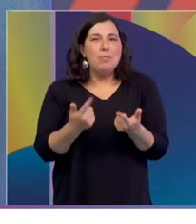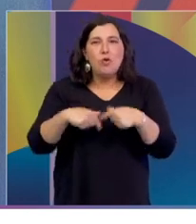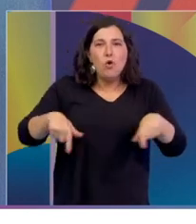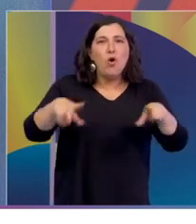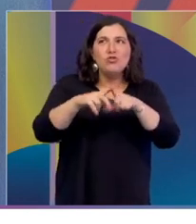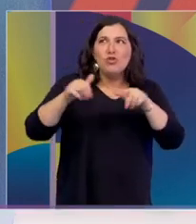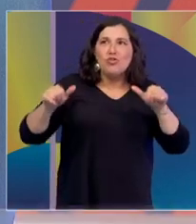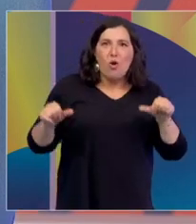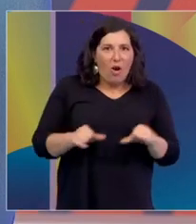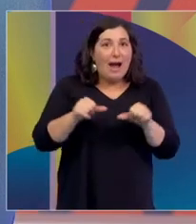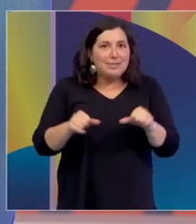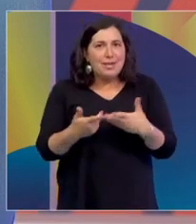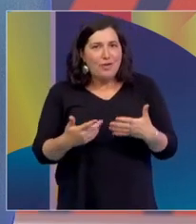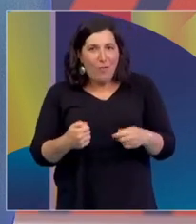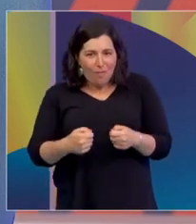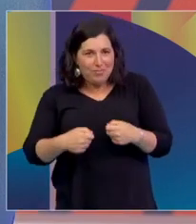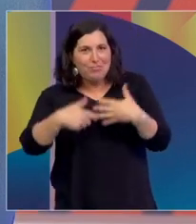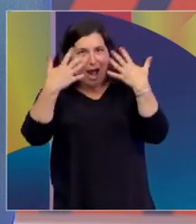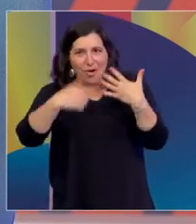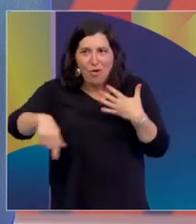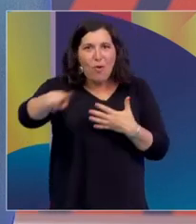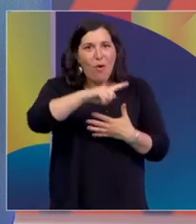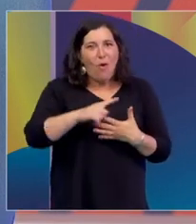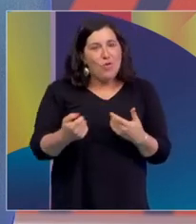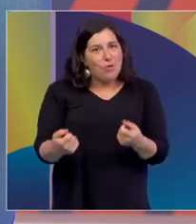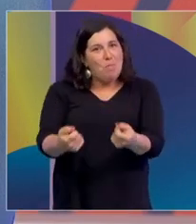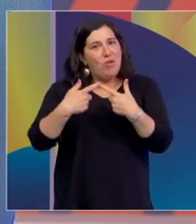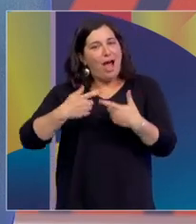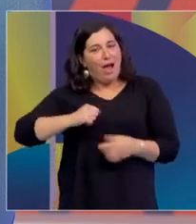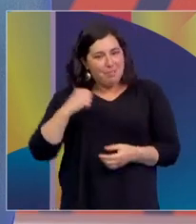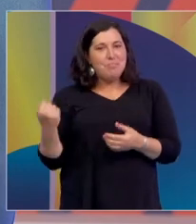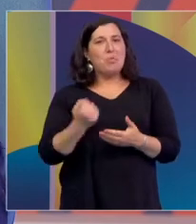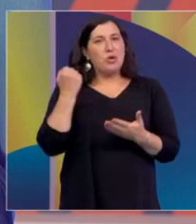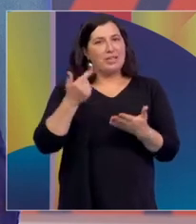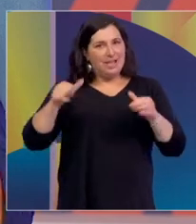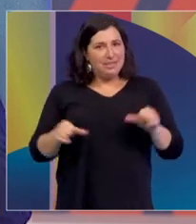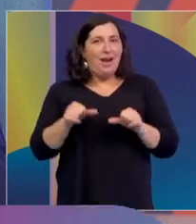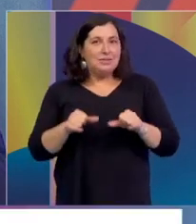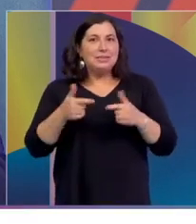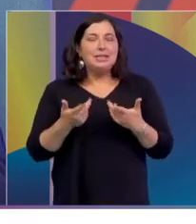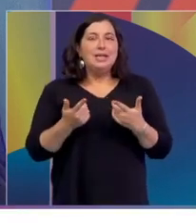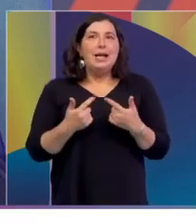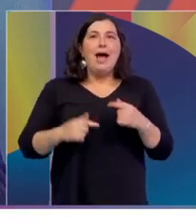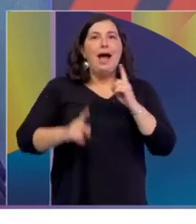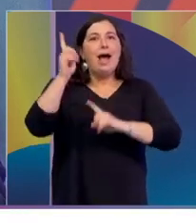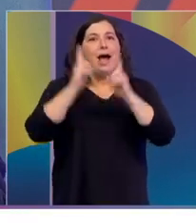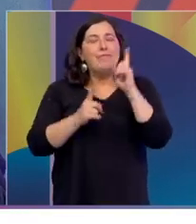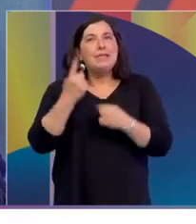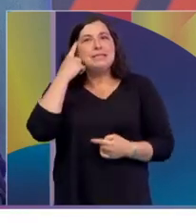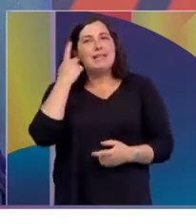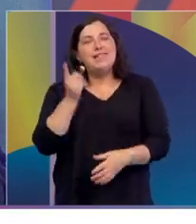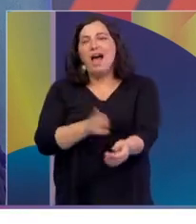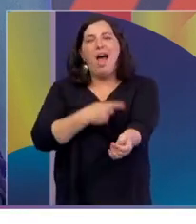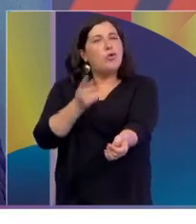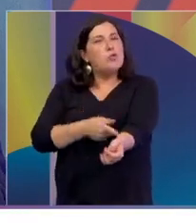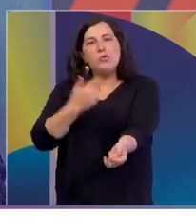se valoriza y se le da la importancia que requiere, ¿no? Uno a veces se acostumbra a